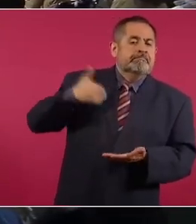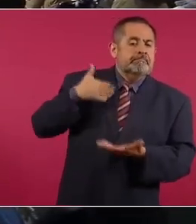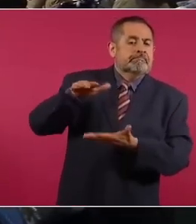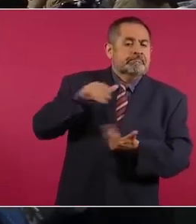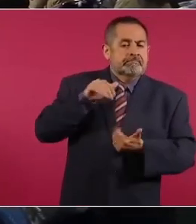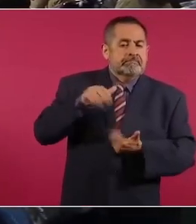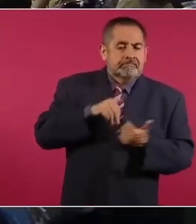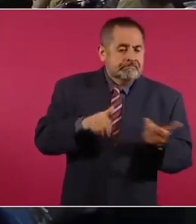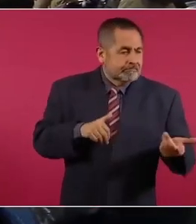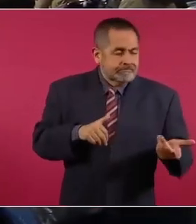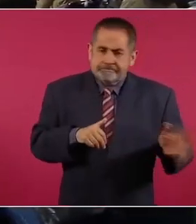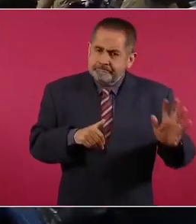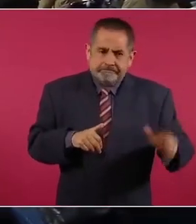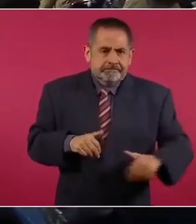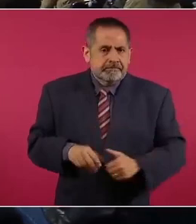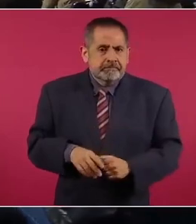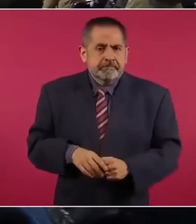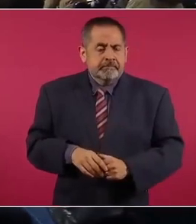parece